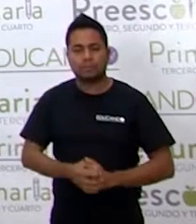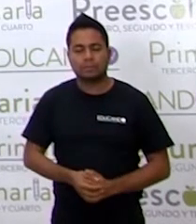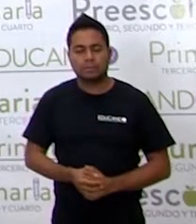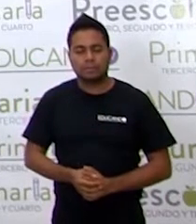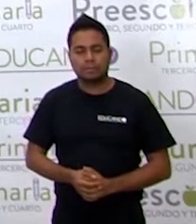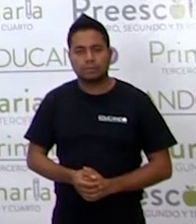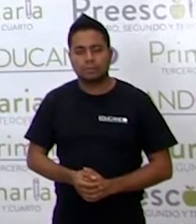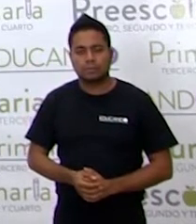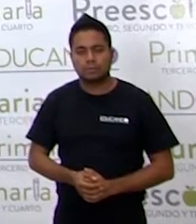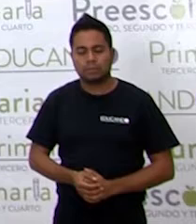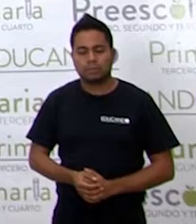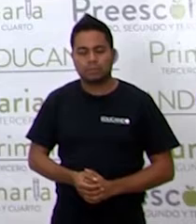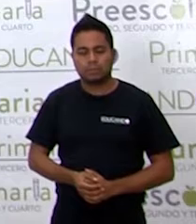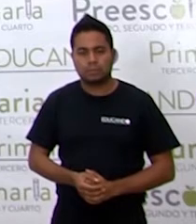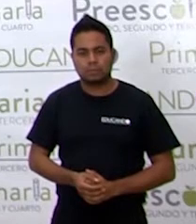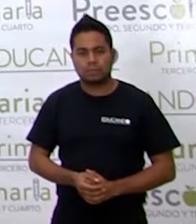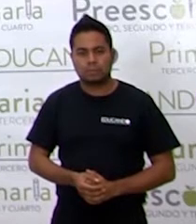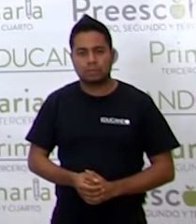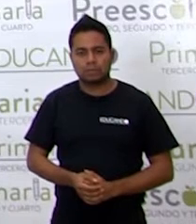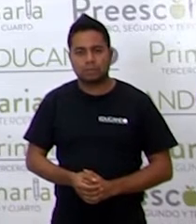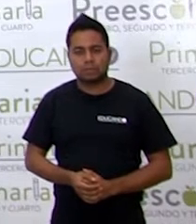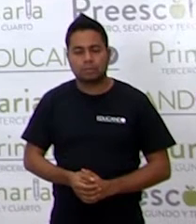De que realices La oración